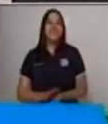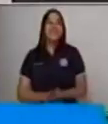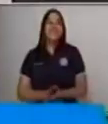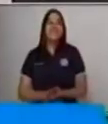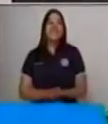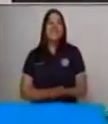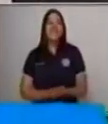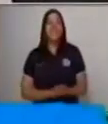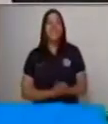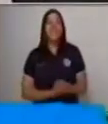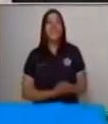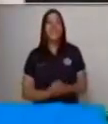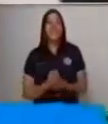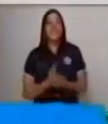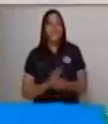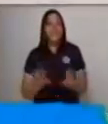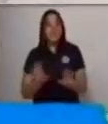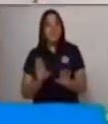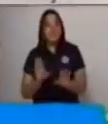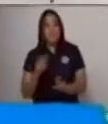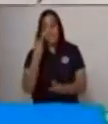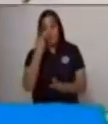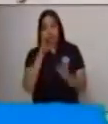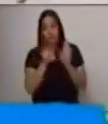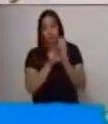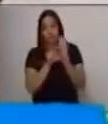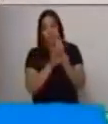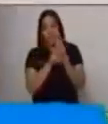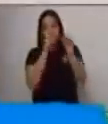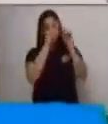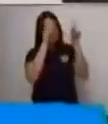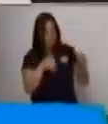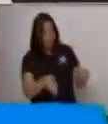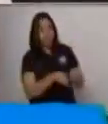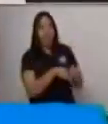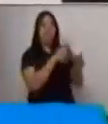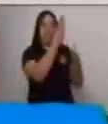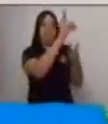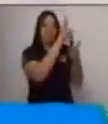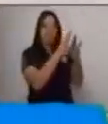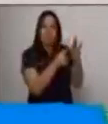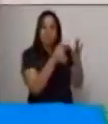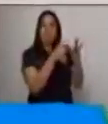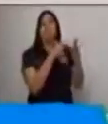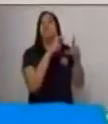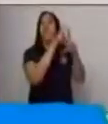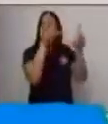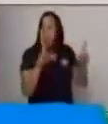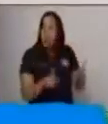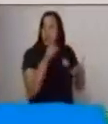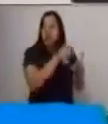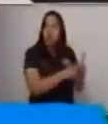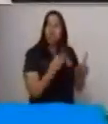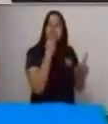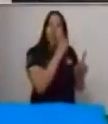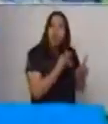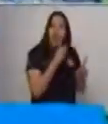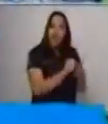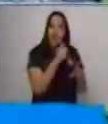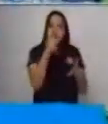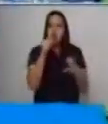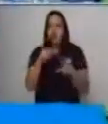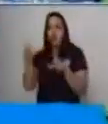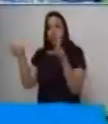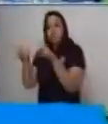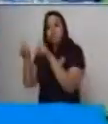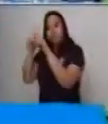También podemos agregar también esto. Describimos un lugar de forma oral, describimos